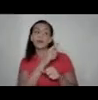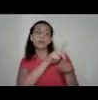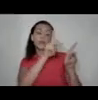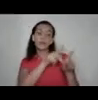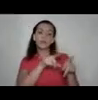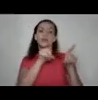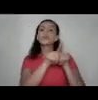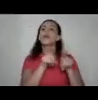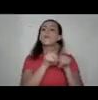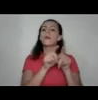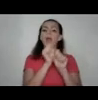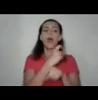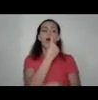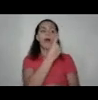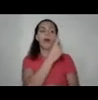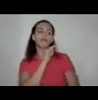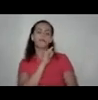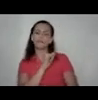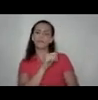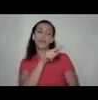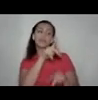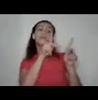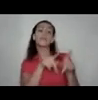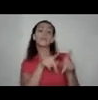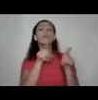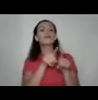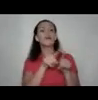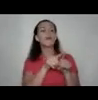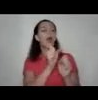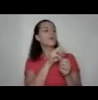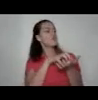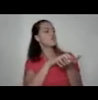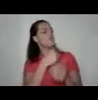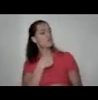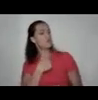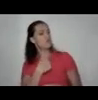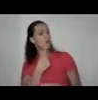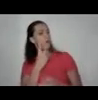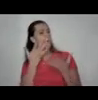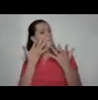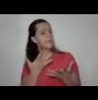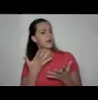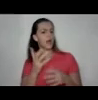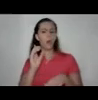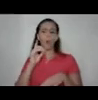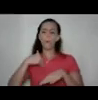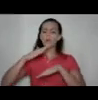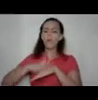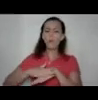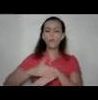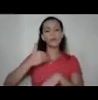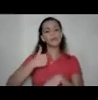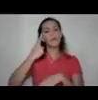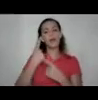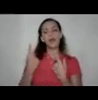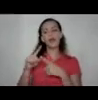persona también me hace esas preguntas, esa persona también pone en duda qué tanto peso o qué tanta culpa tuve para